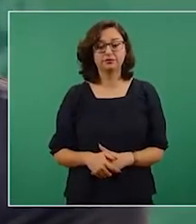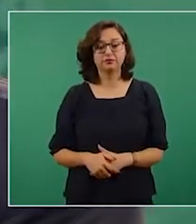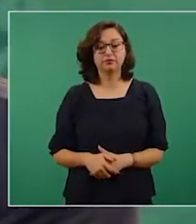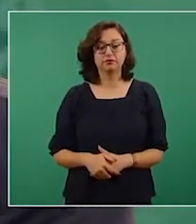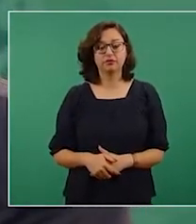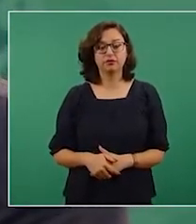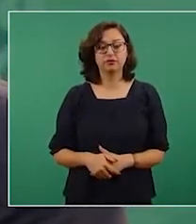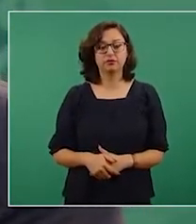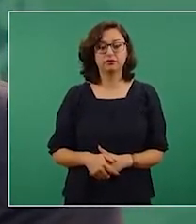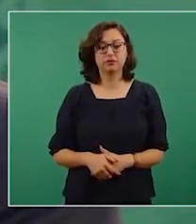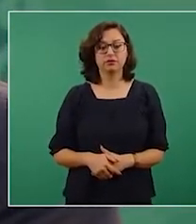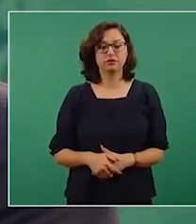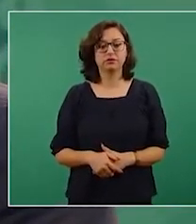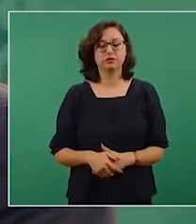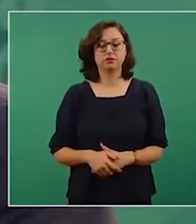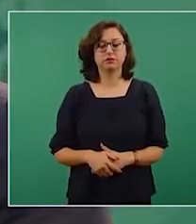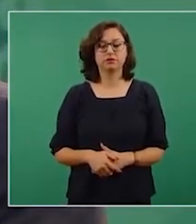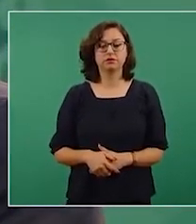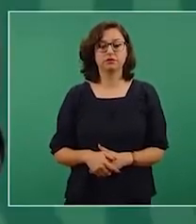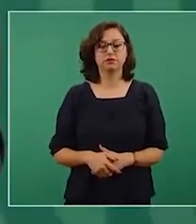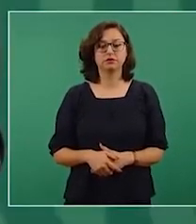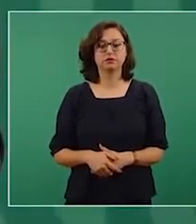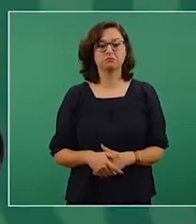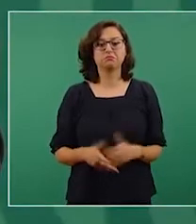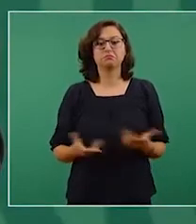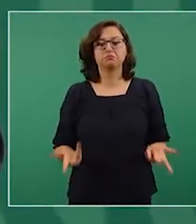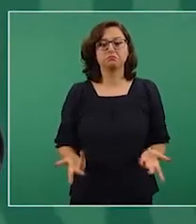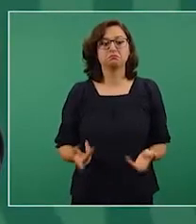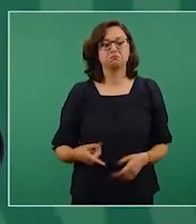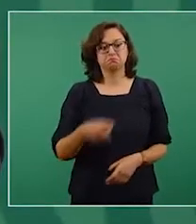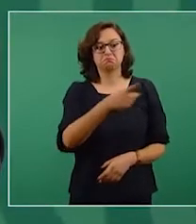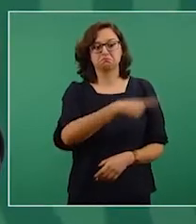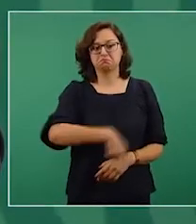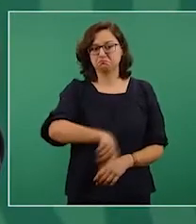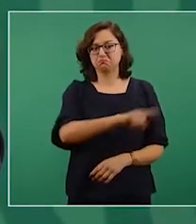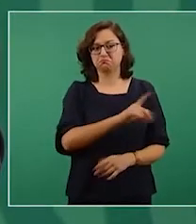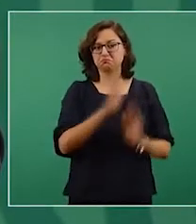convierten en teoría, en doctrina.